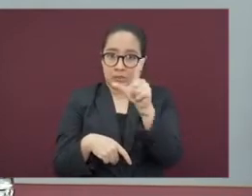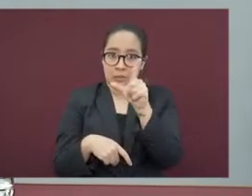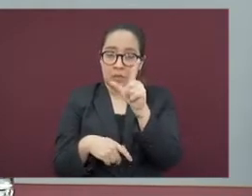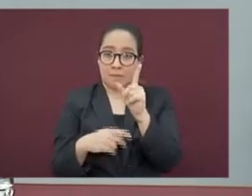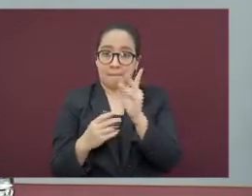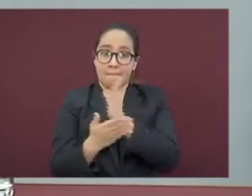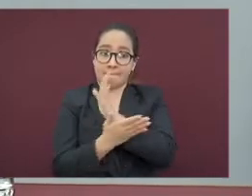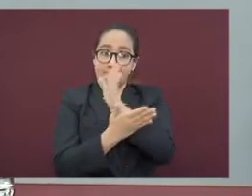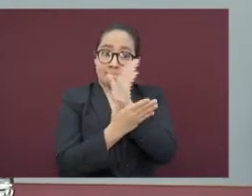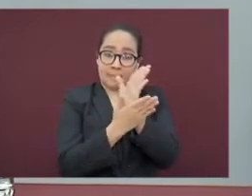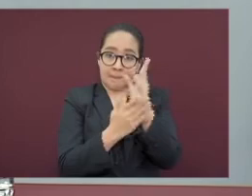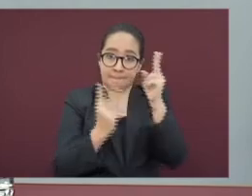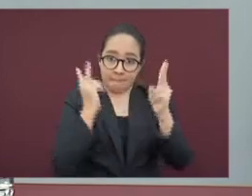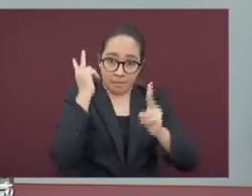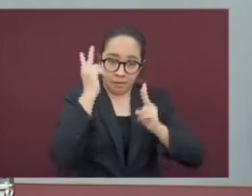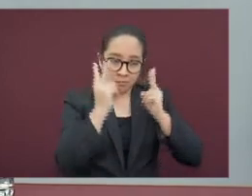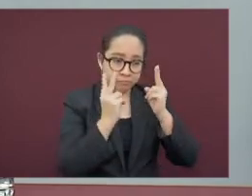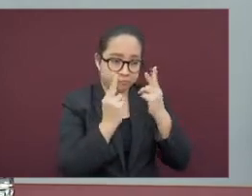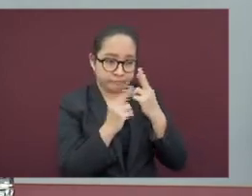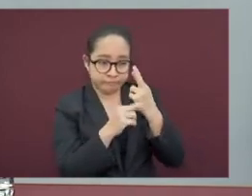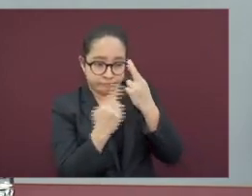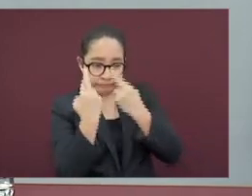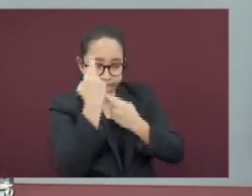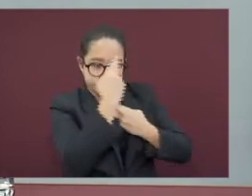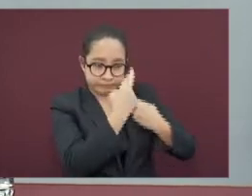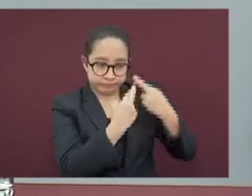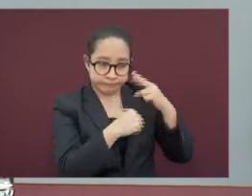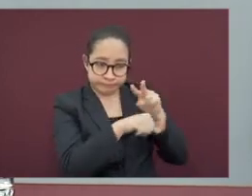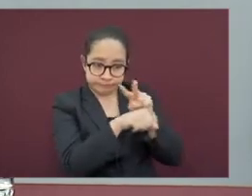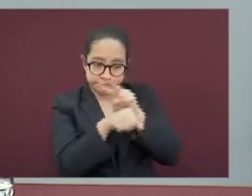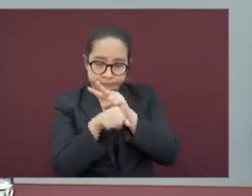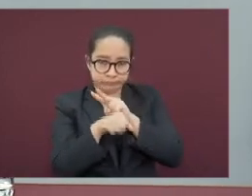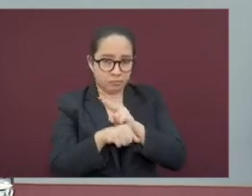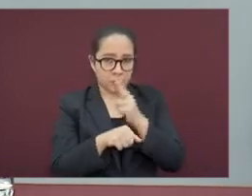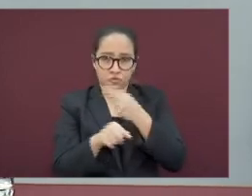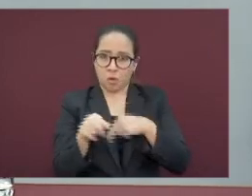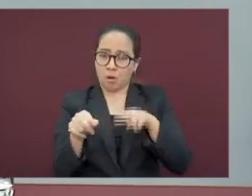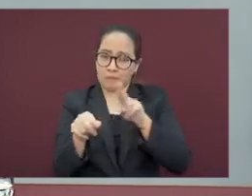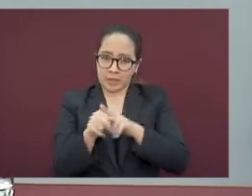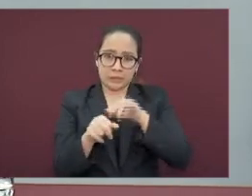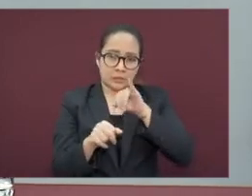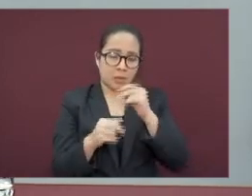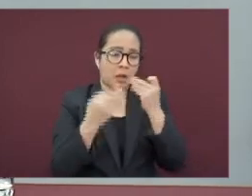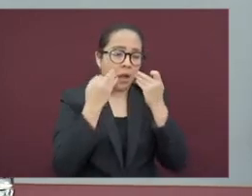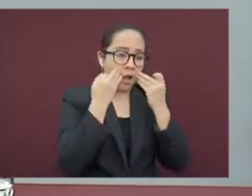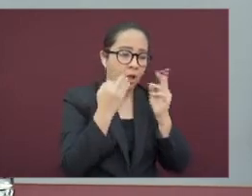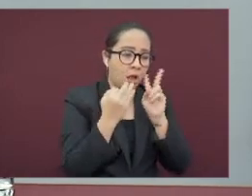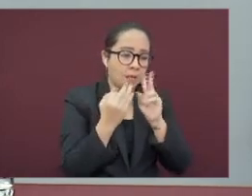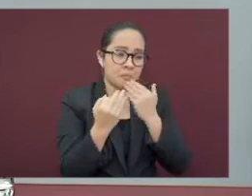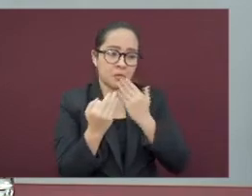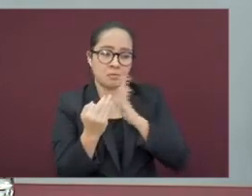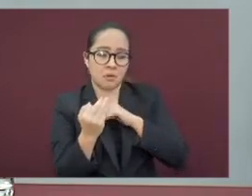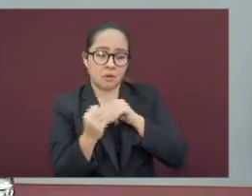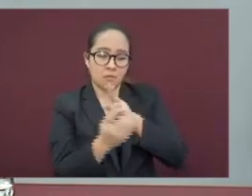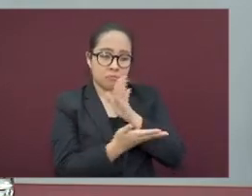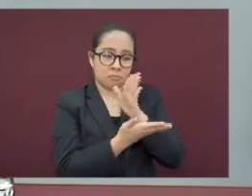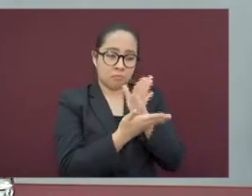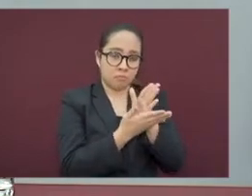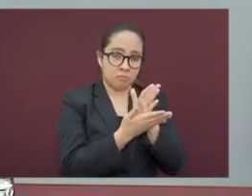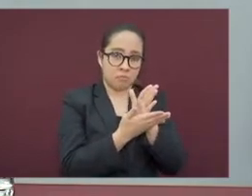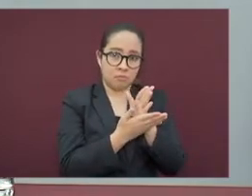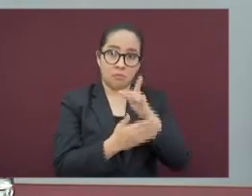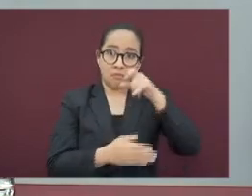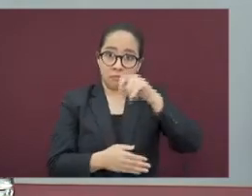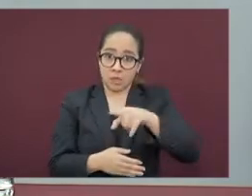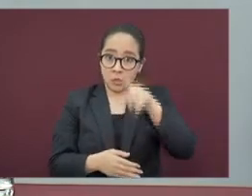Esto es parte del protocolo de verificación y seguimiento. También deben recordar que